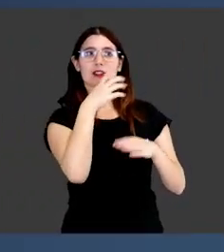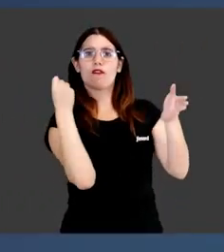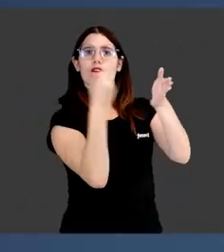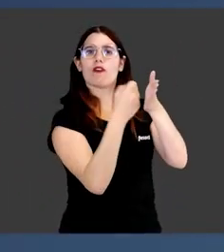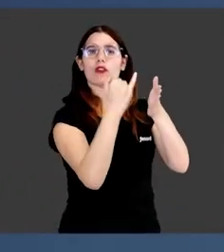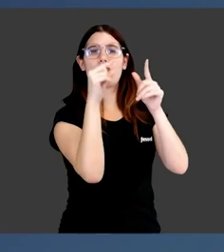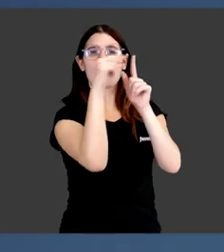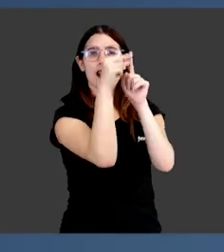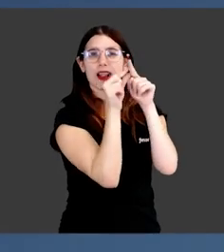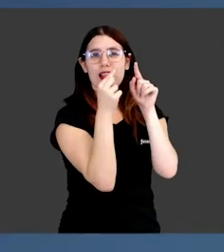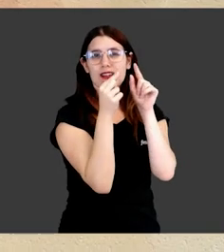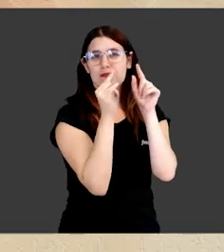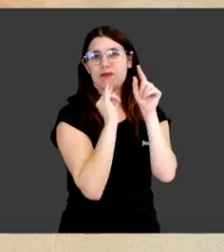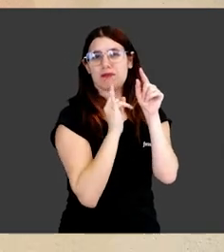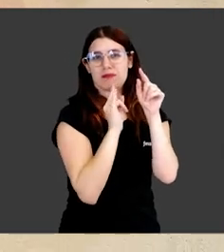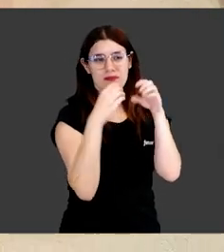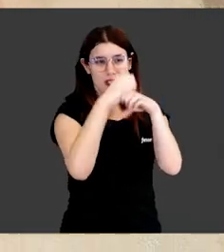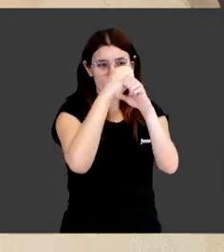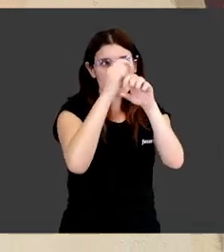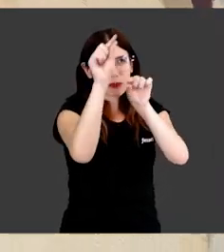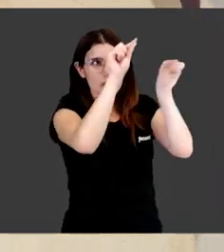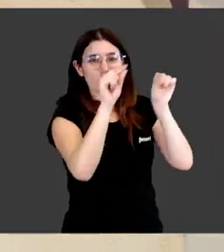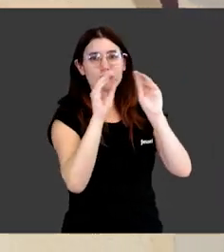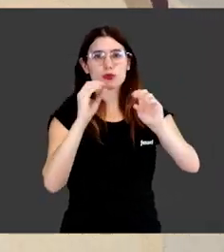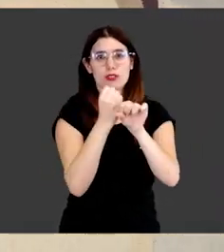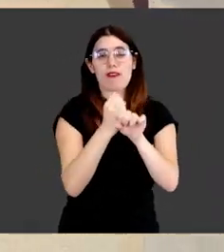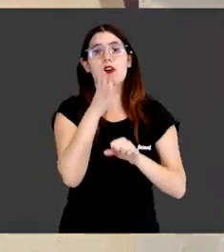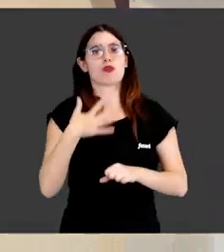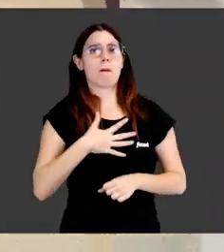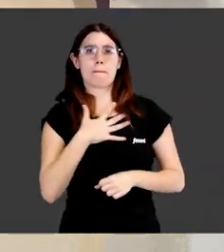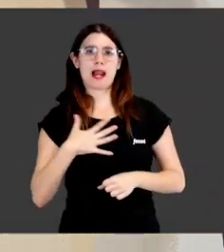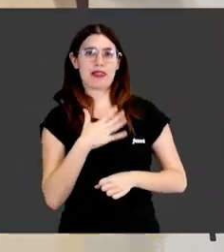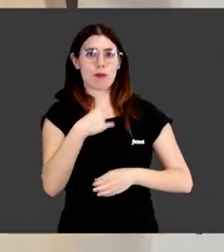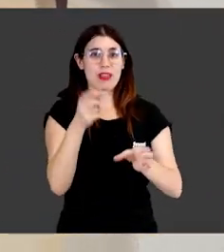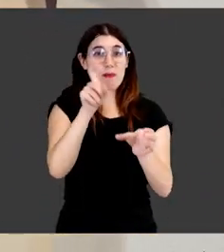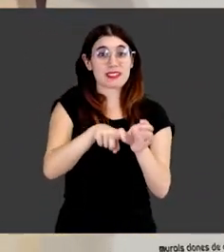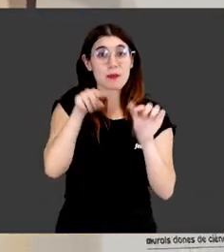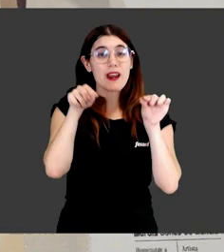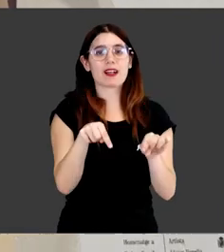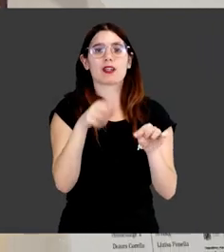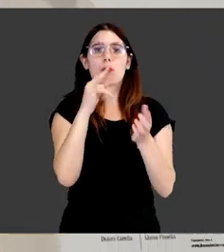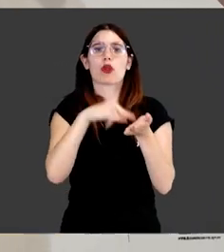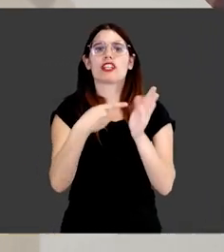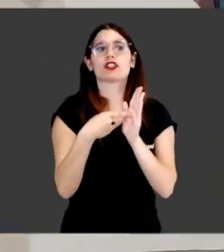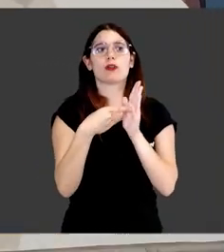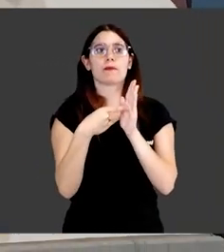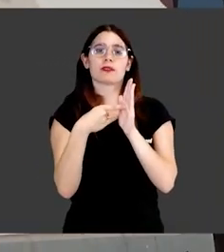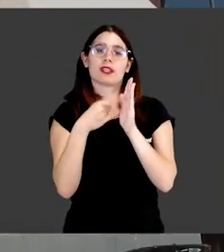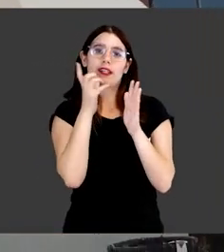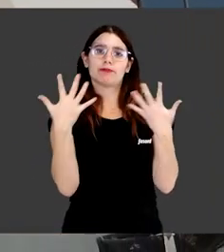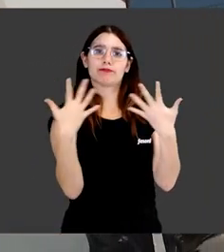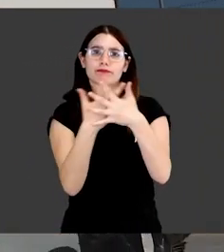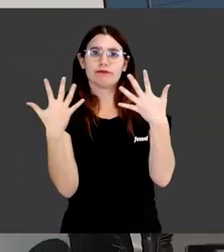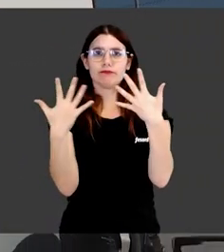se advierten cortes microscópicos que remiten al trabajo de Dolors Corella. un placer poder participar en un proyecto que